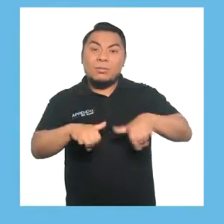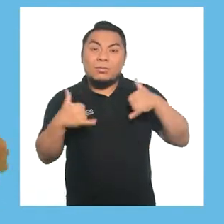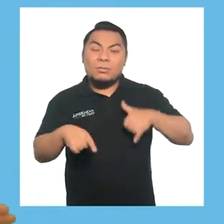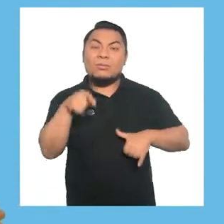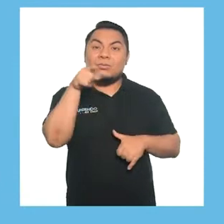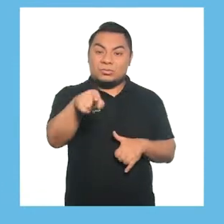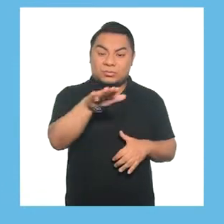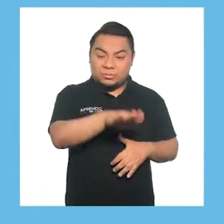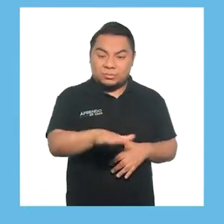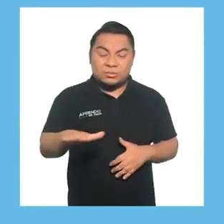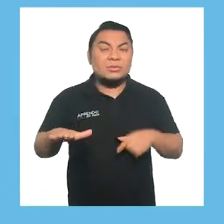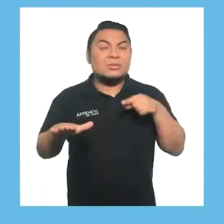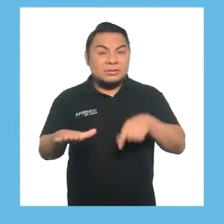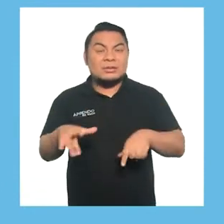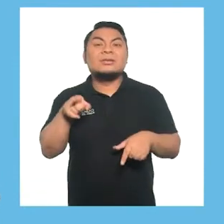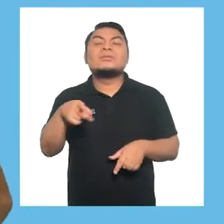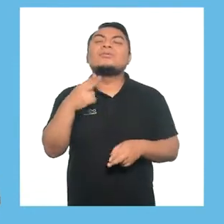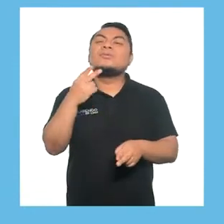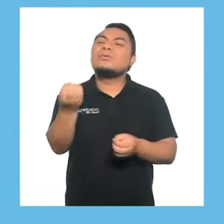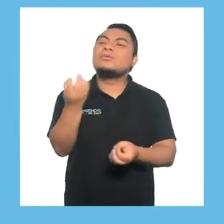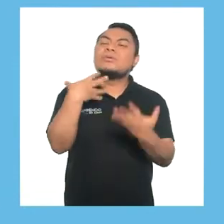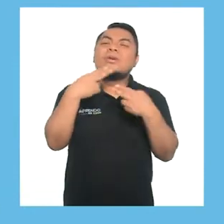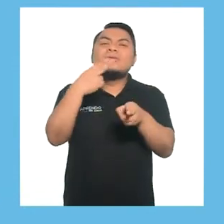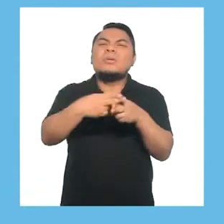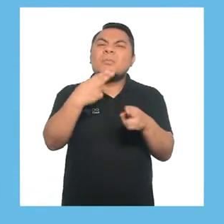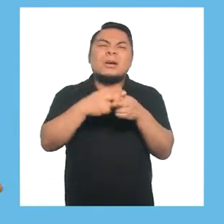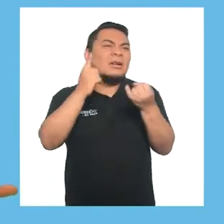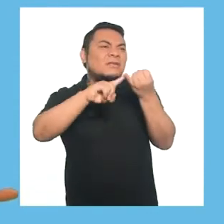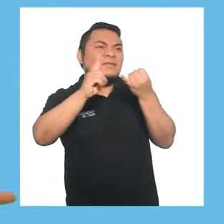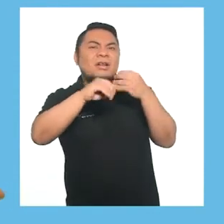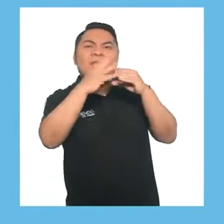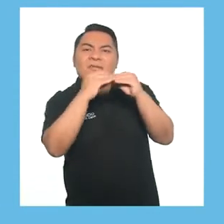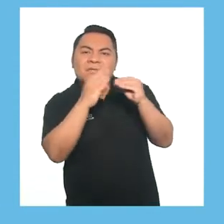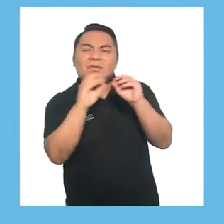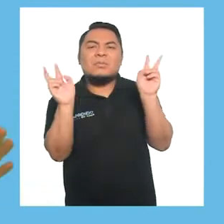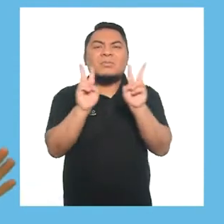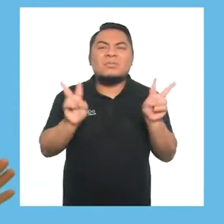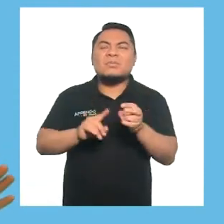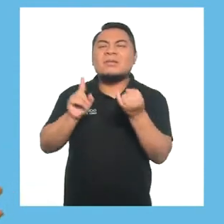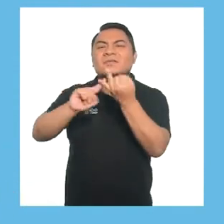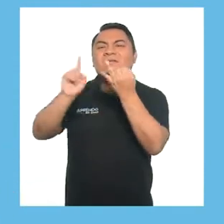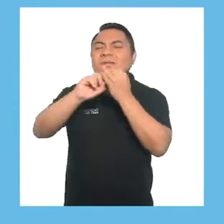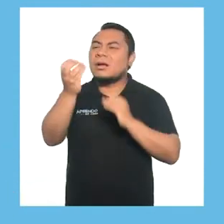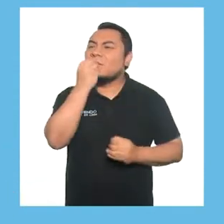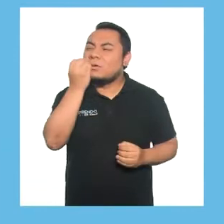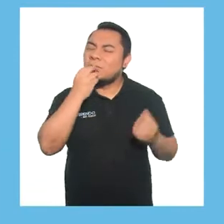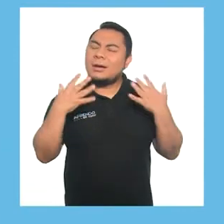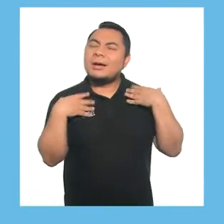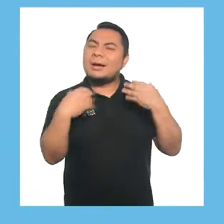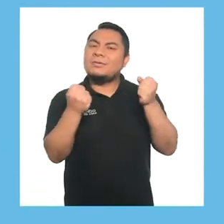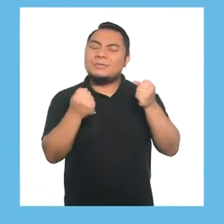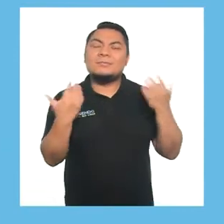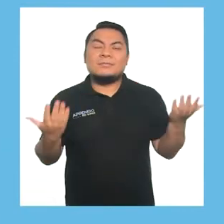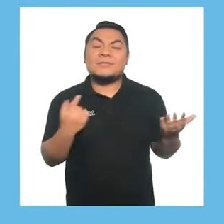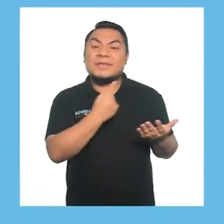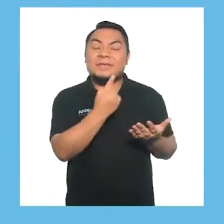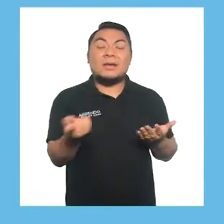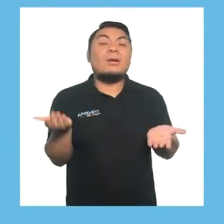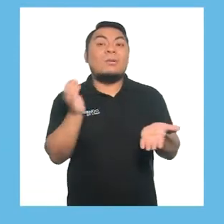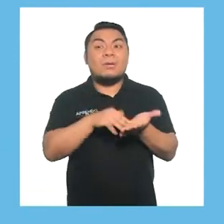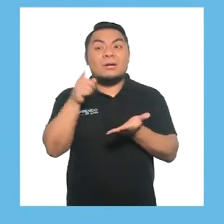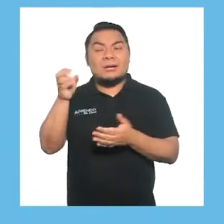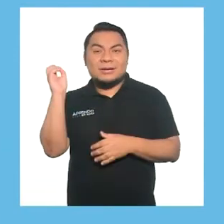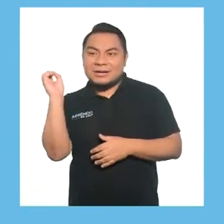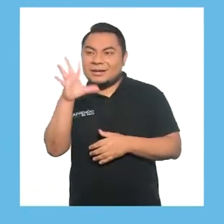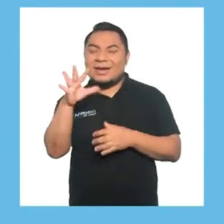jugar a que tu niña o niño nombre diferentes frutas, verduras y otros alimentos saludables cada vez